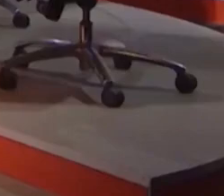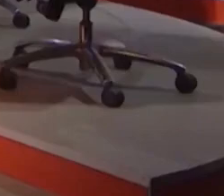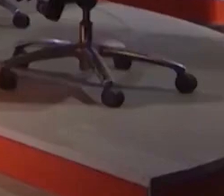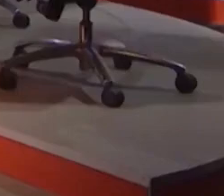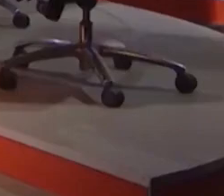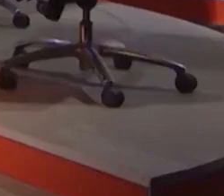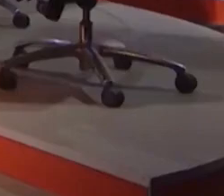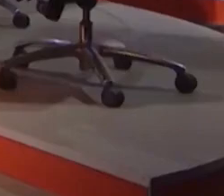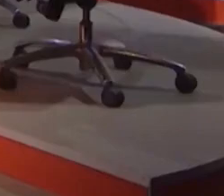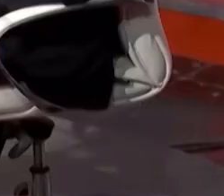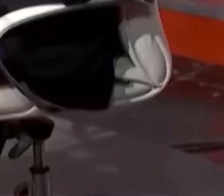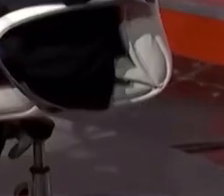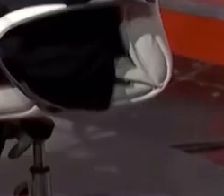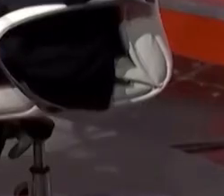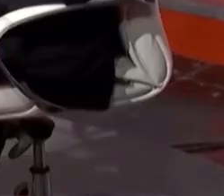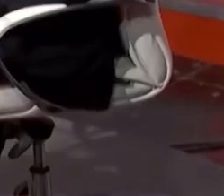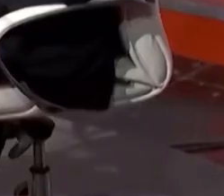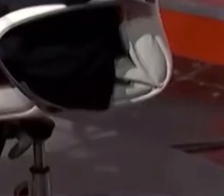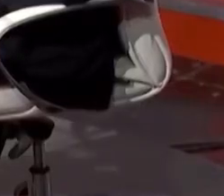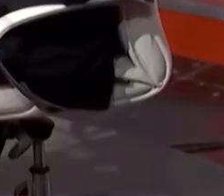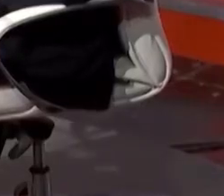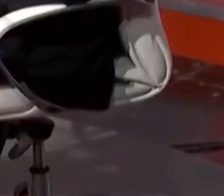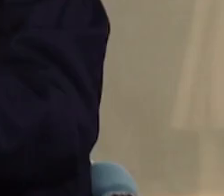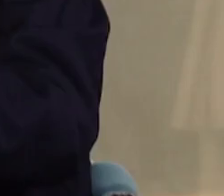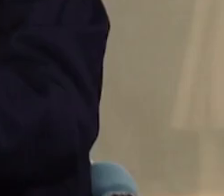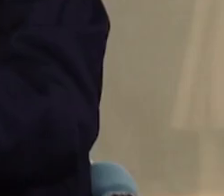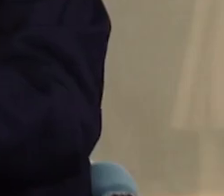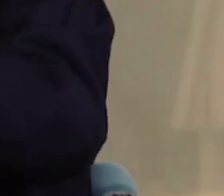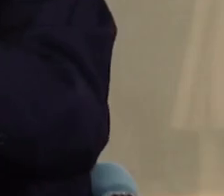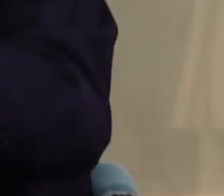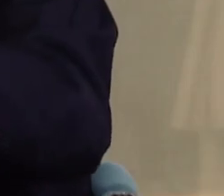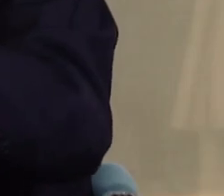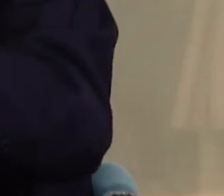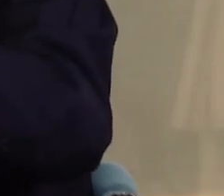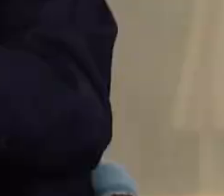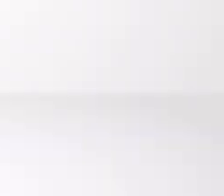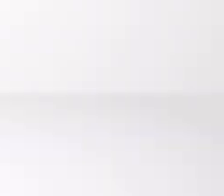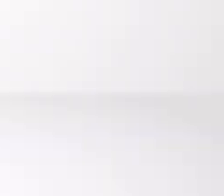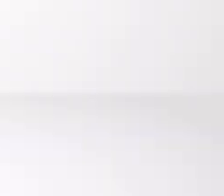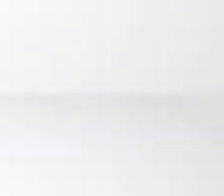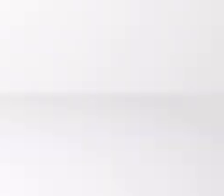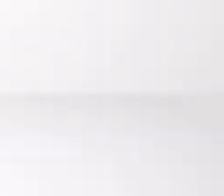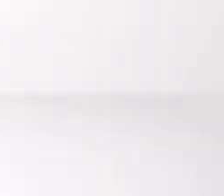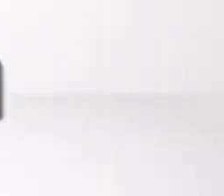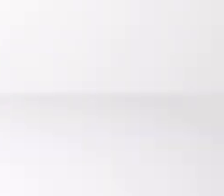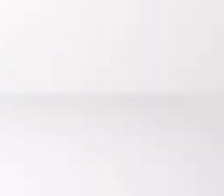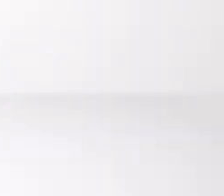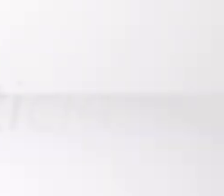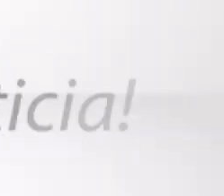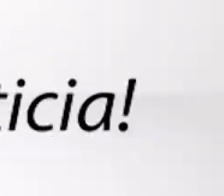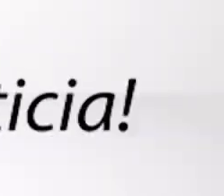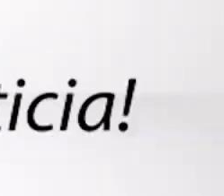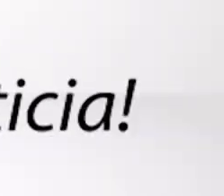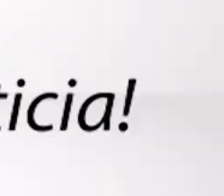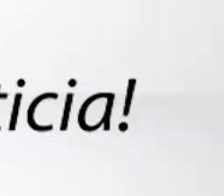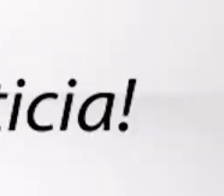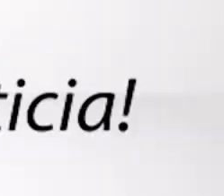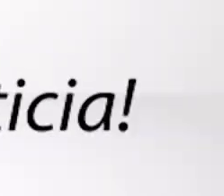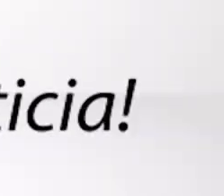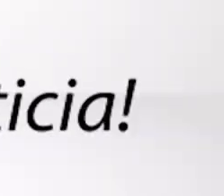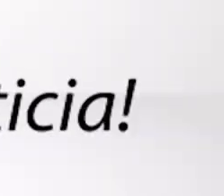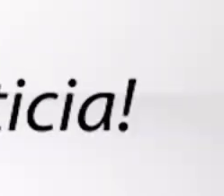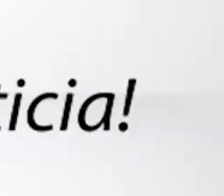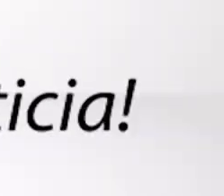de 20 años con la participación de reconocidos analistas y personalidades mesa redonda